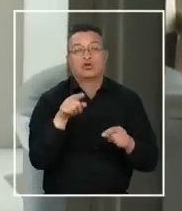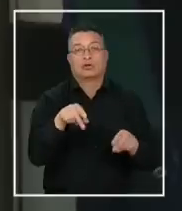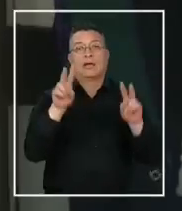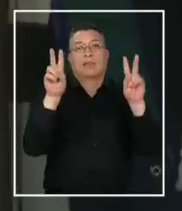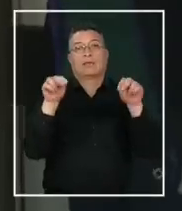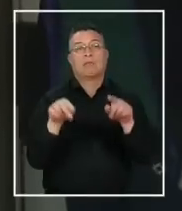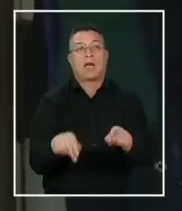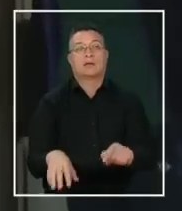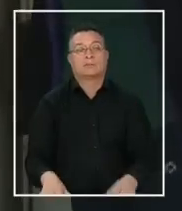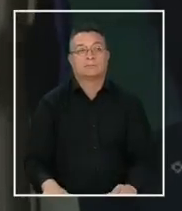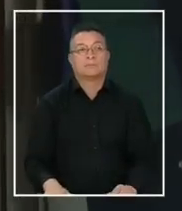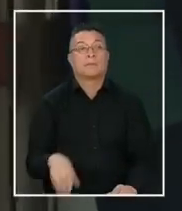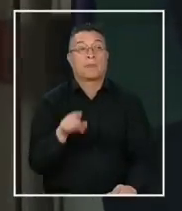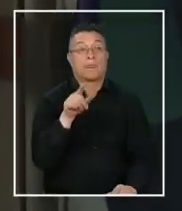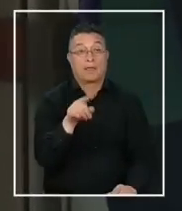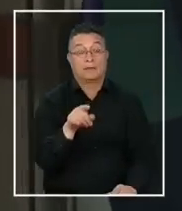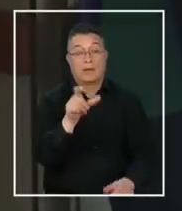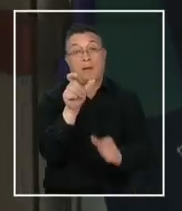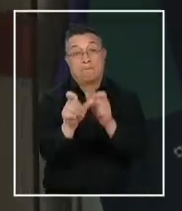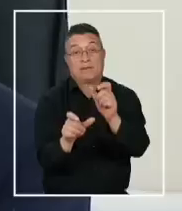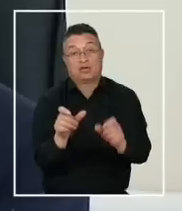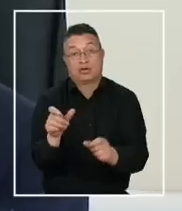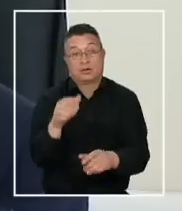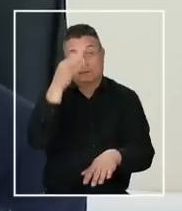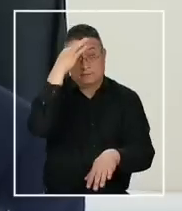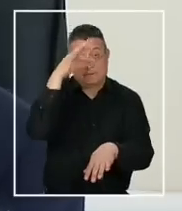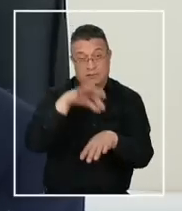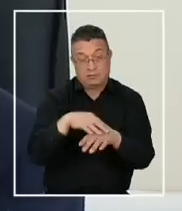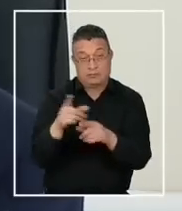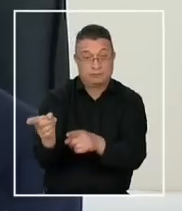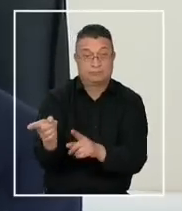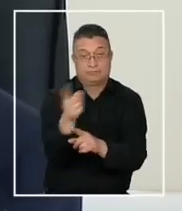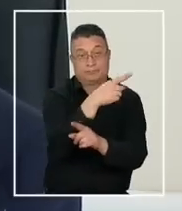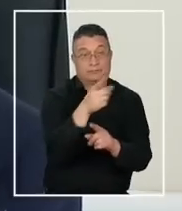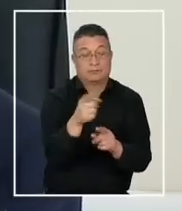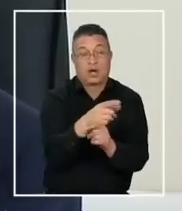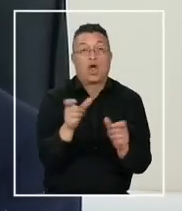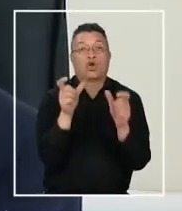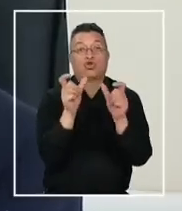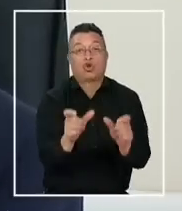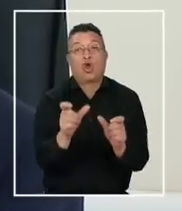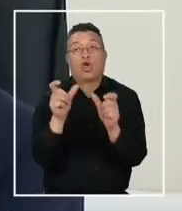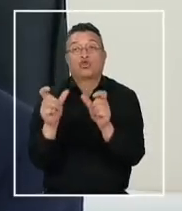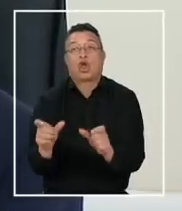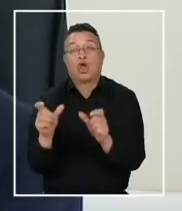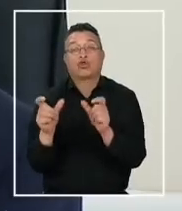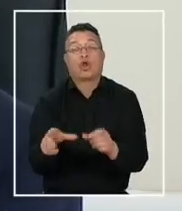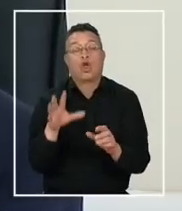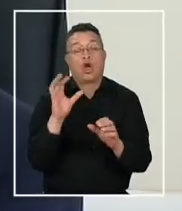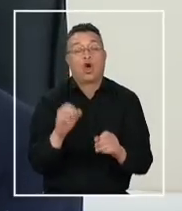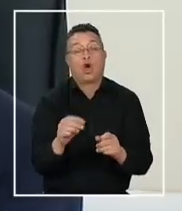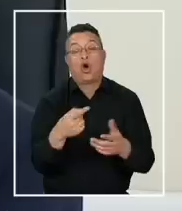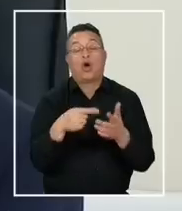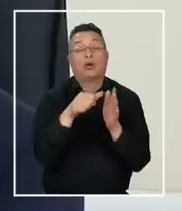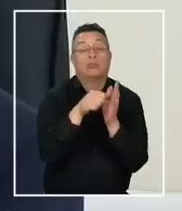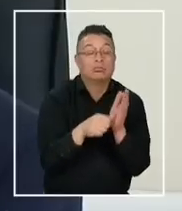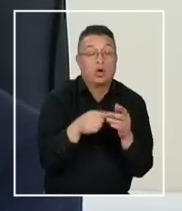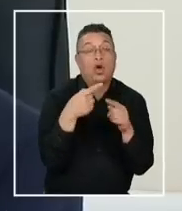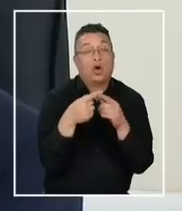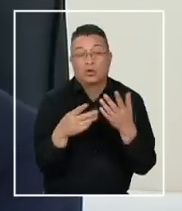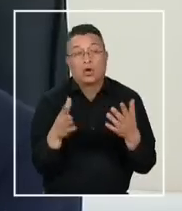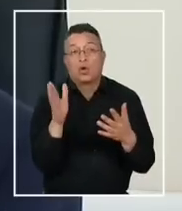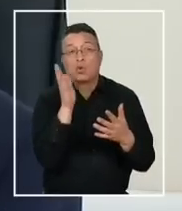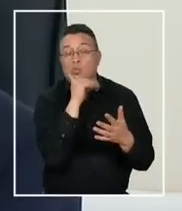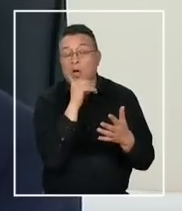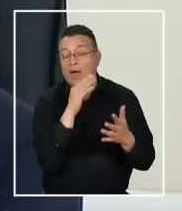esta materia. Principalmente pacientes, lo que trasladamos son pacientes que van a controles o a procedimientos que no están